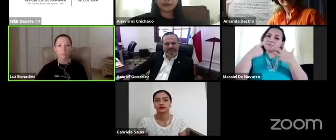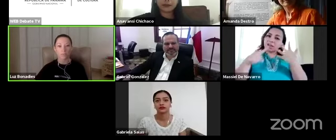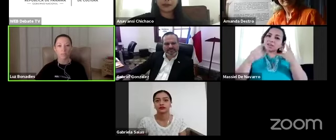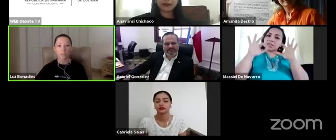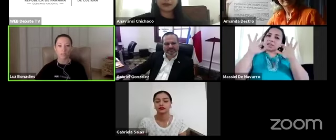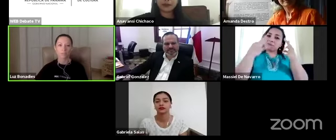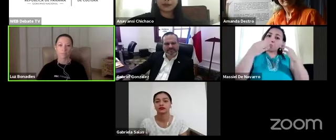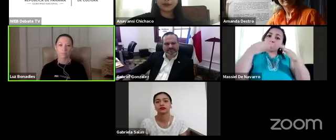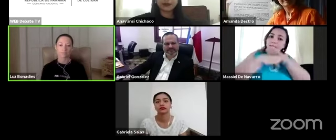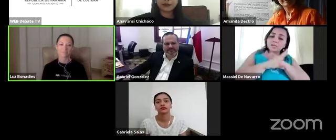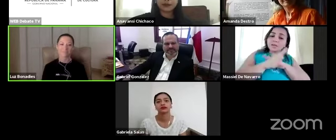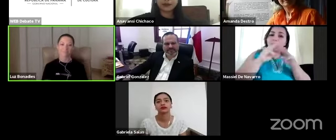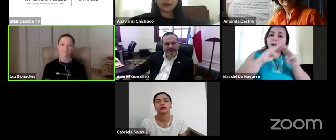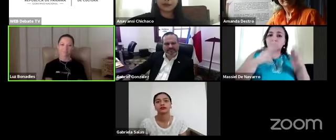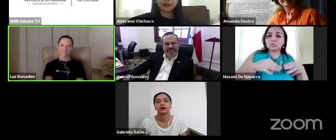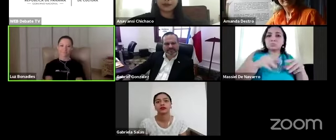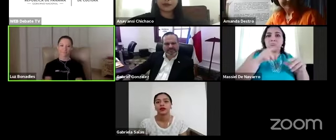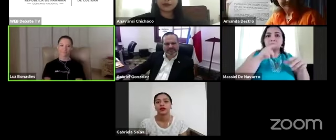visibilidad